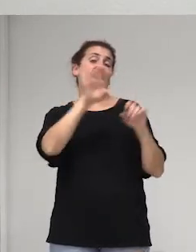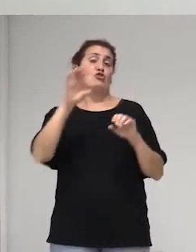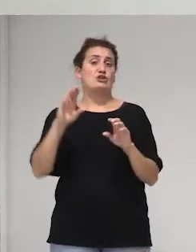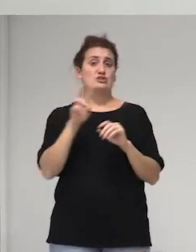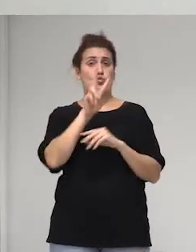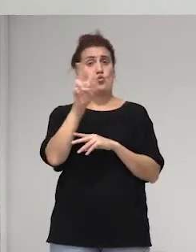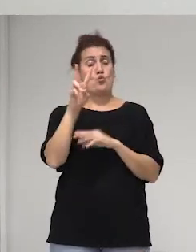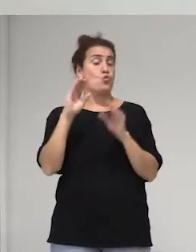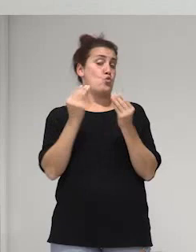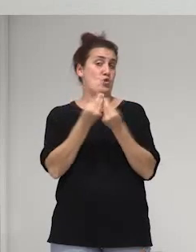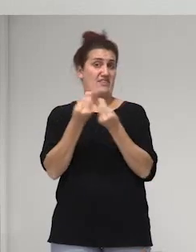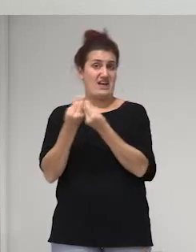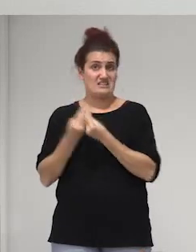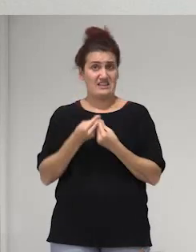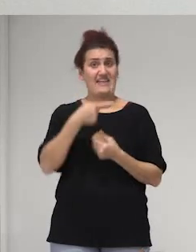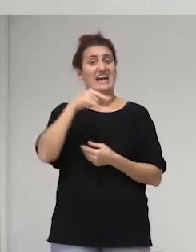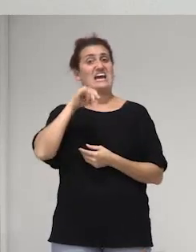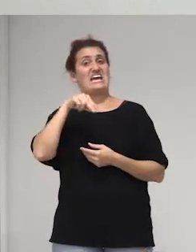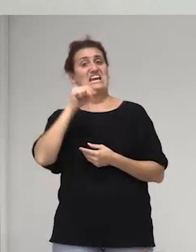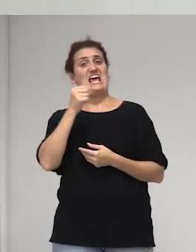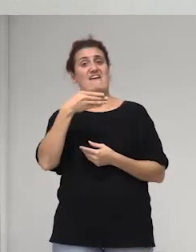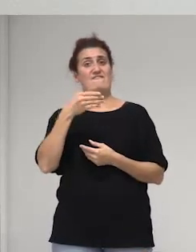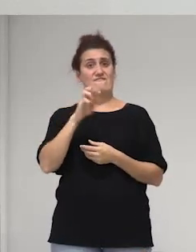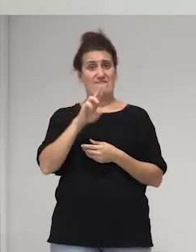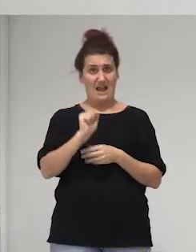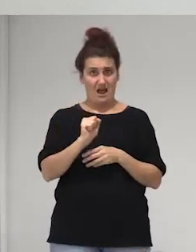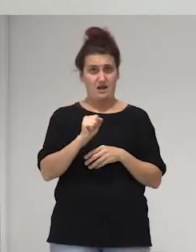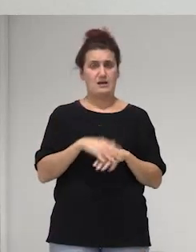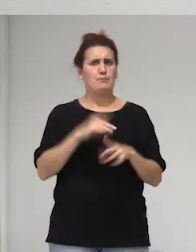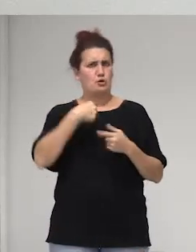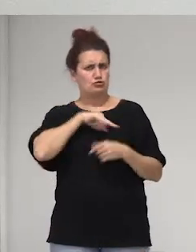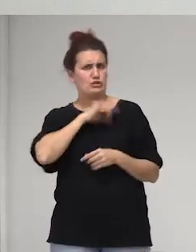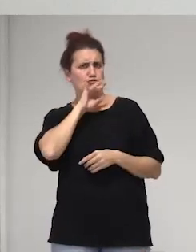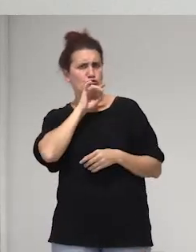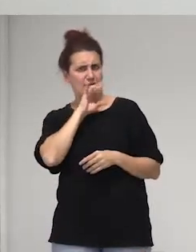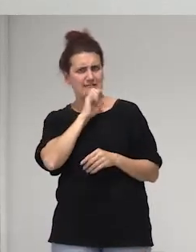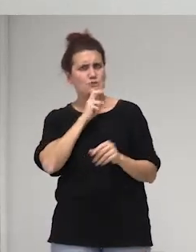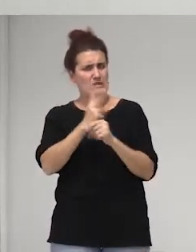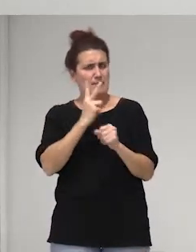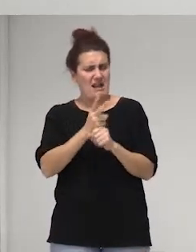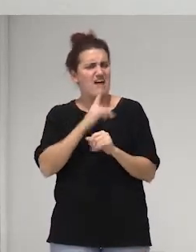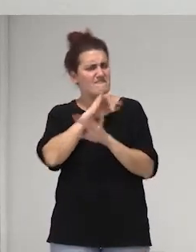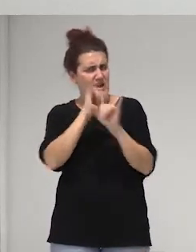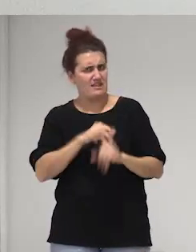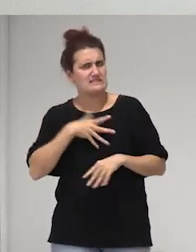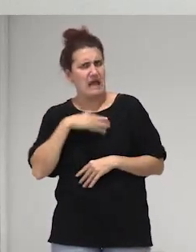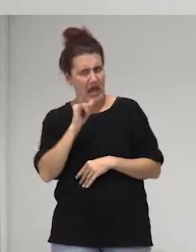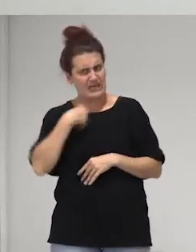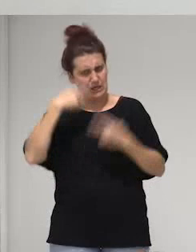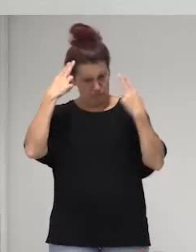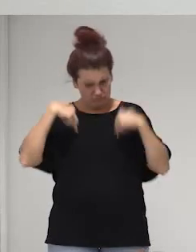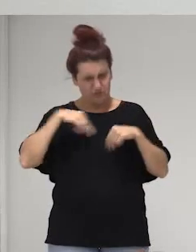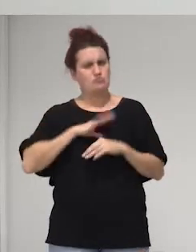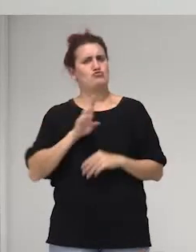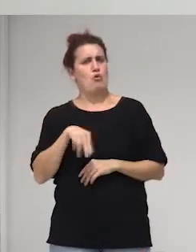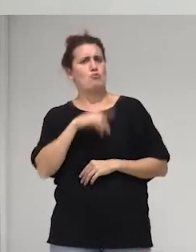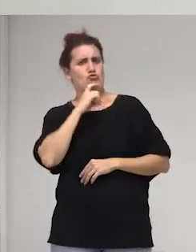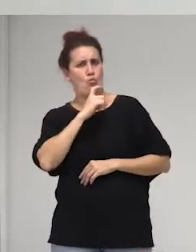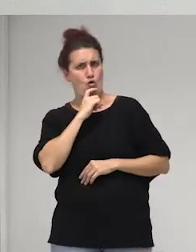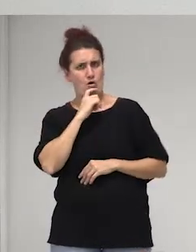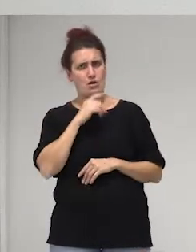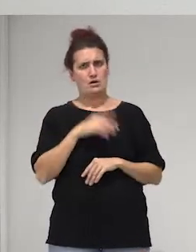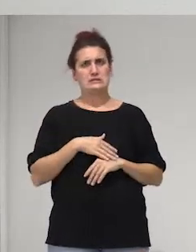bueno pero nosotras muy contentas no nos arrepentimos de nada felices con lo que tenemos y con lo que somos así que nada que